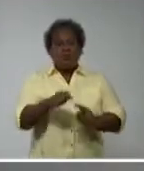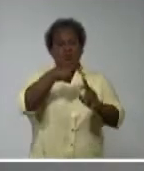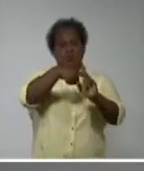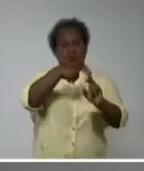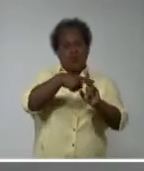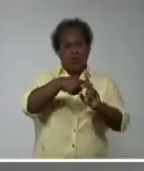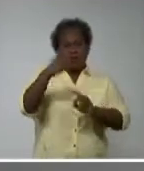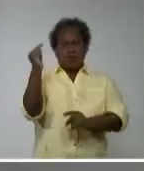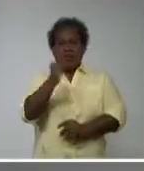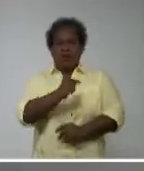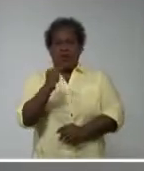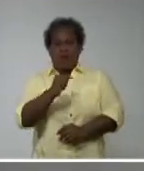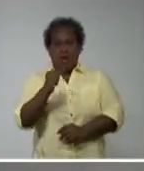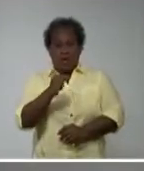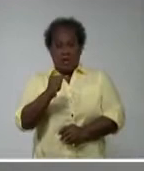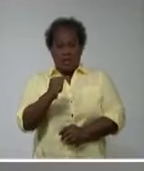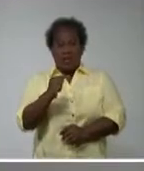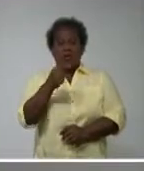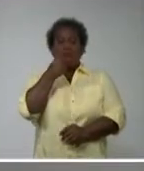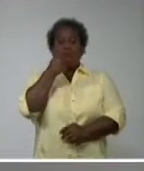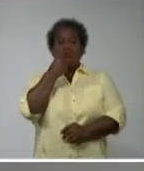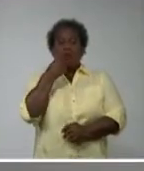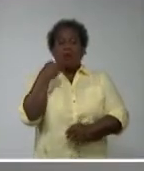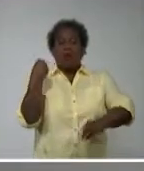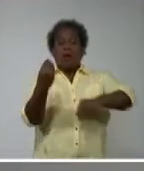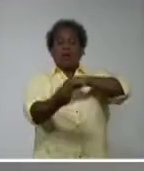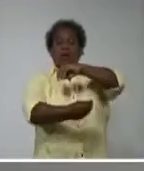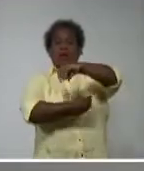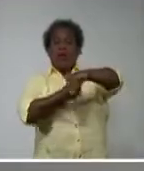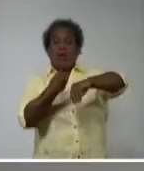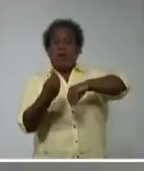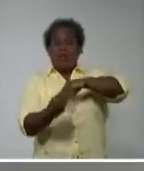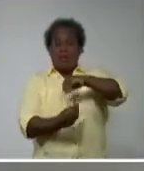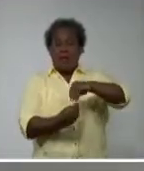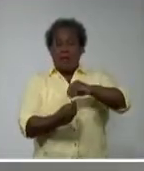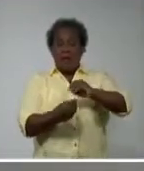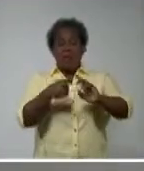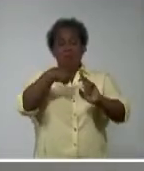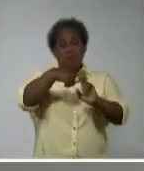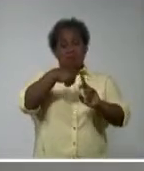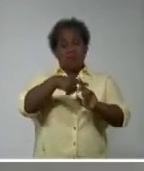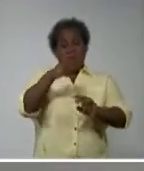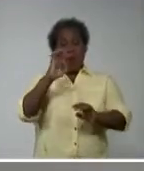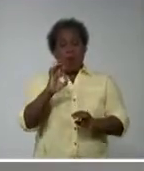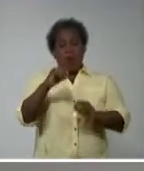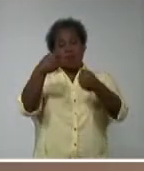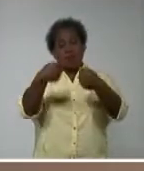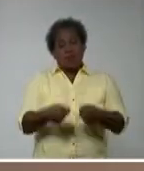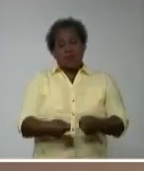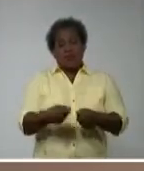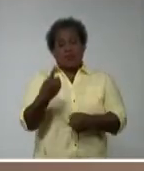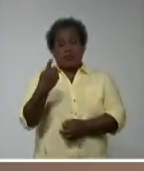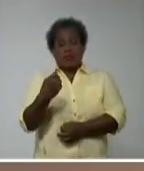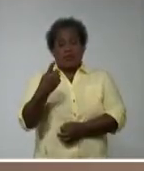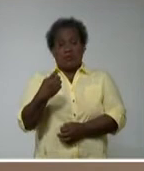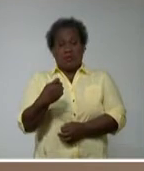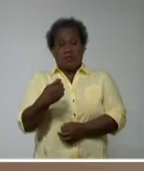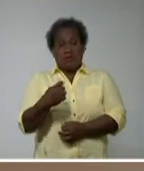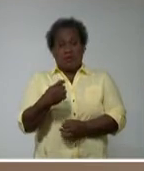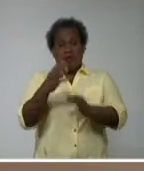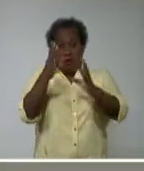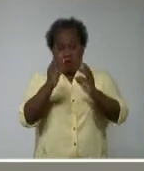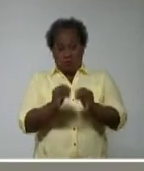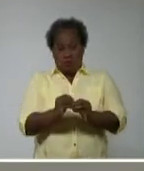se pueda dar regreso o se pueda hacer un traslado en el caso de los positivos o tomen las decisiones que necesiten. Resultado del